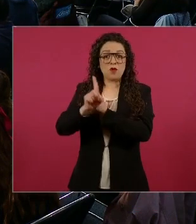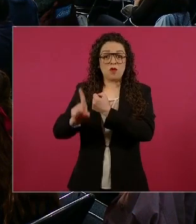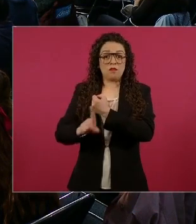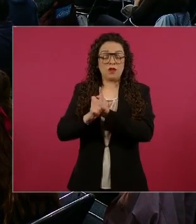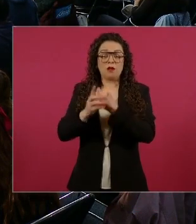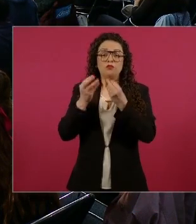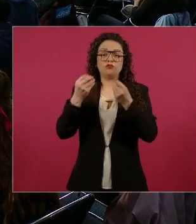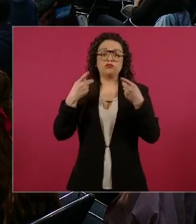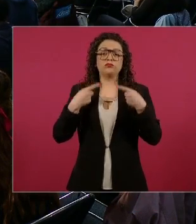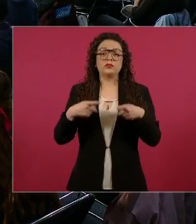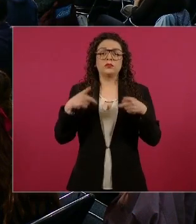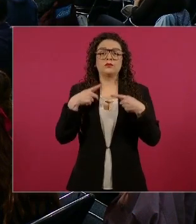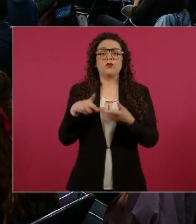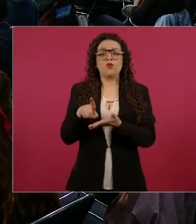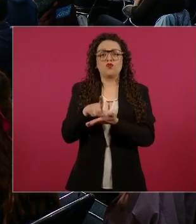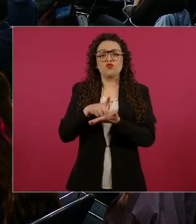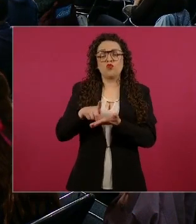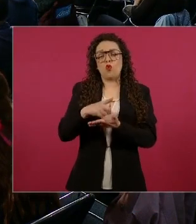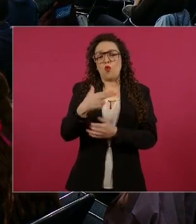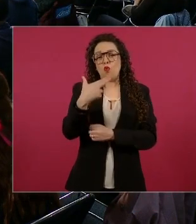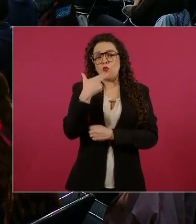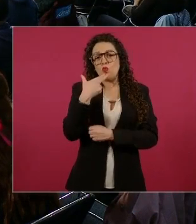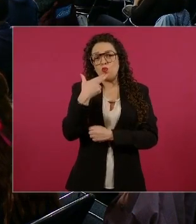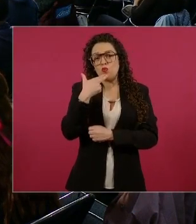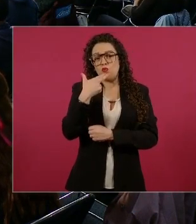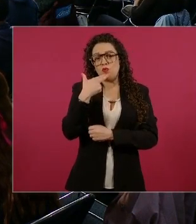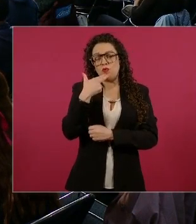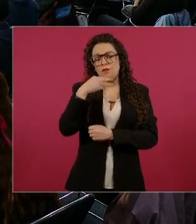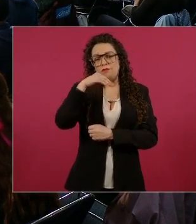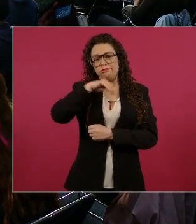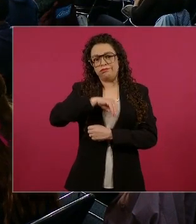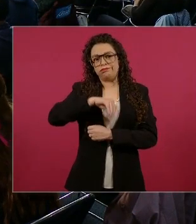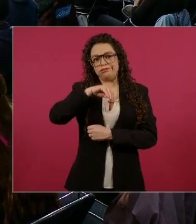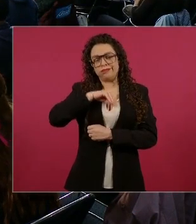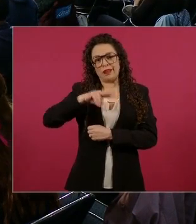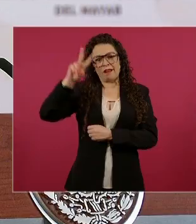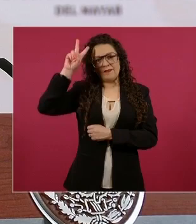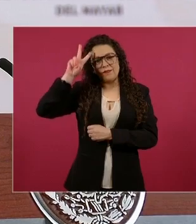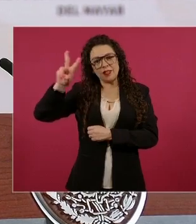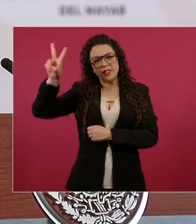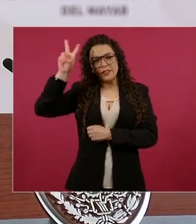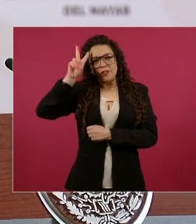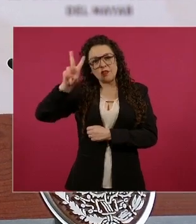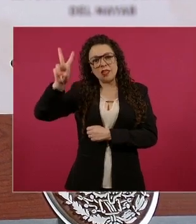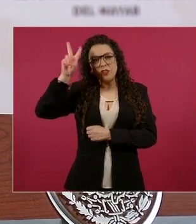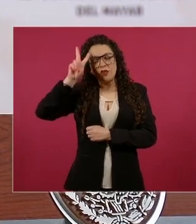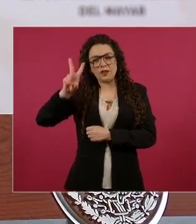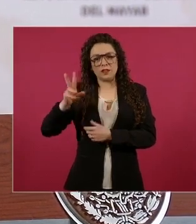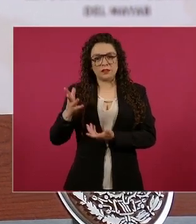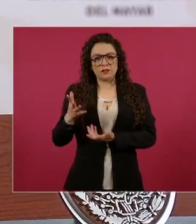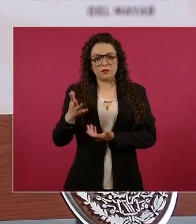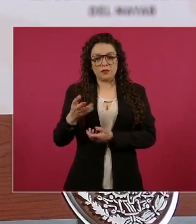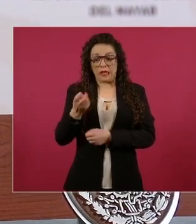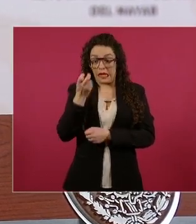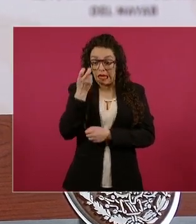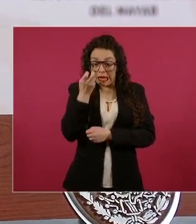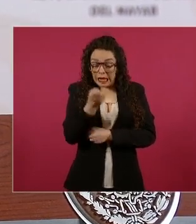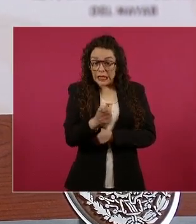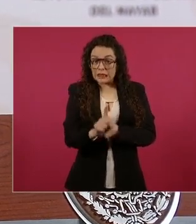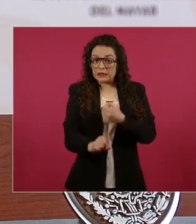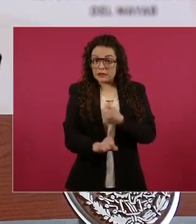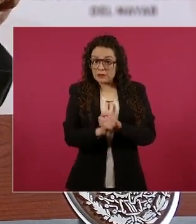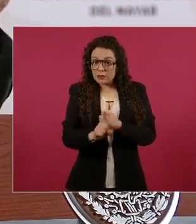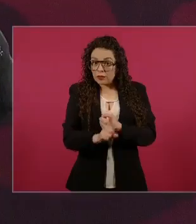Entonces, tenemos que atender eso, que no